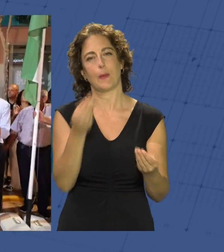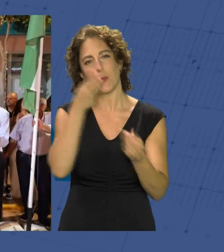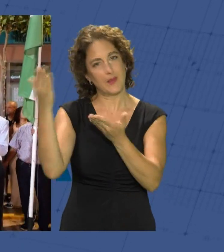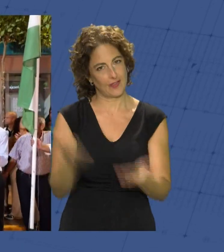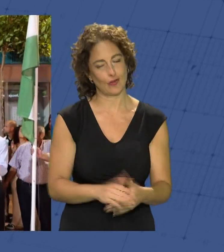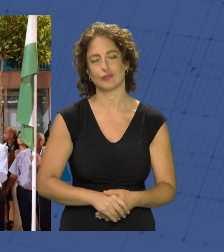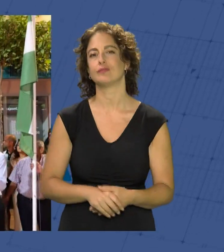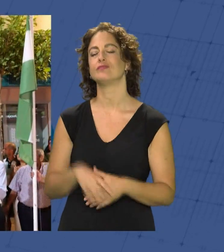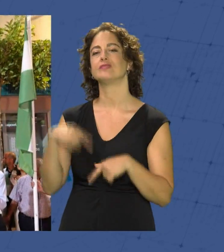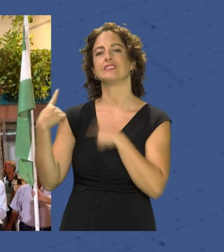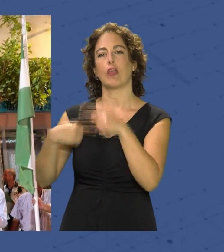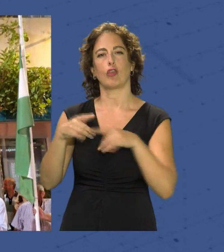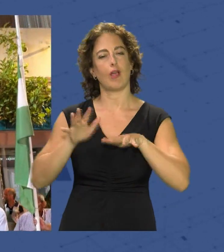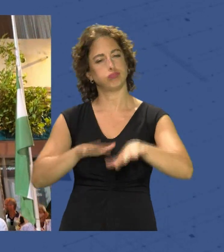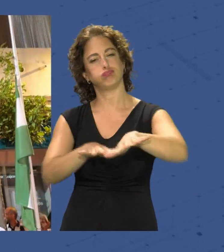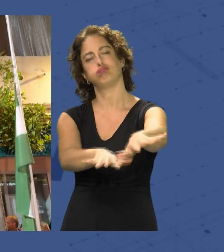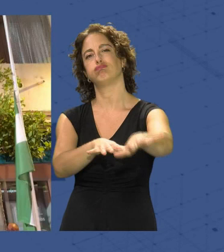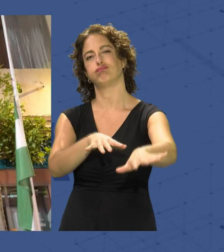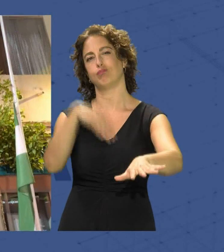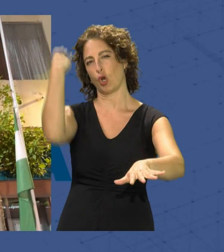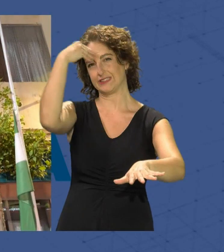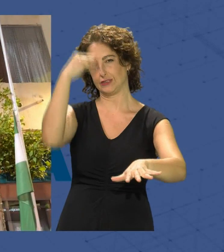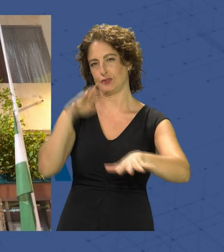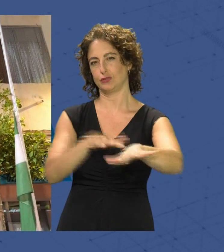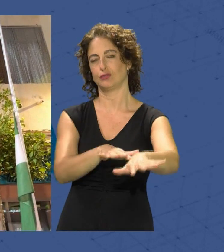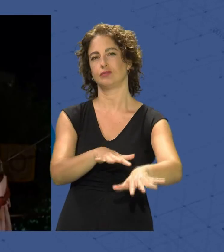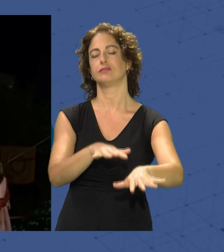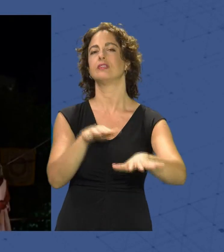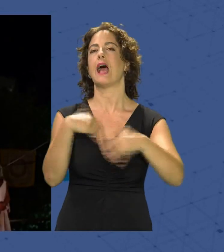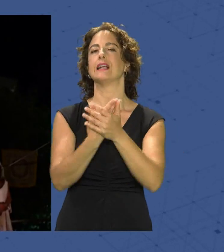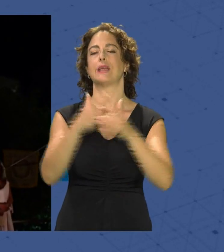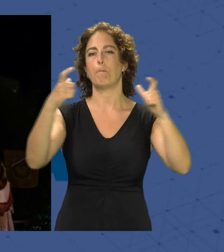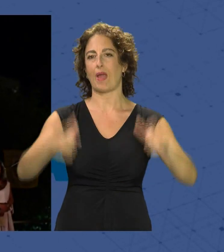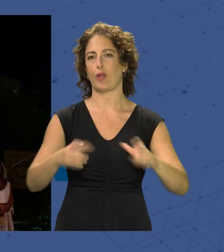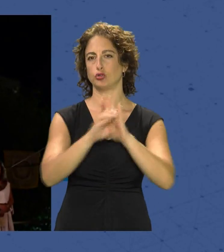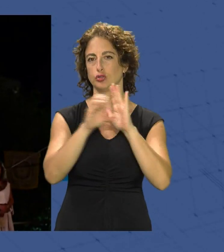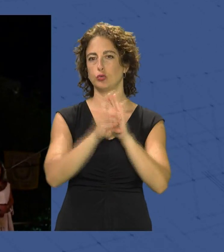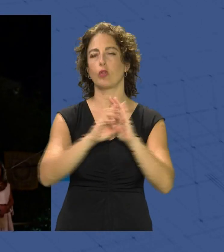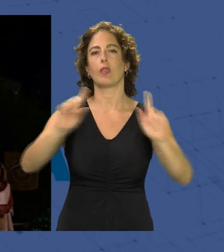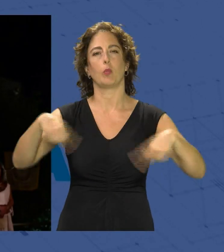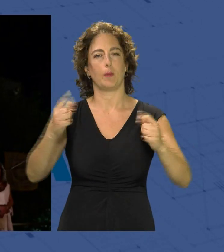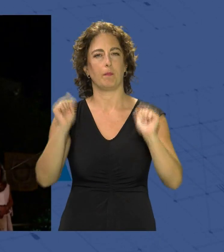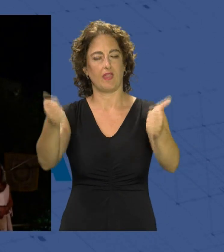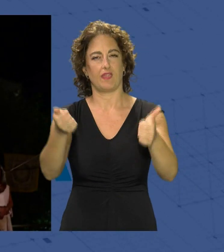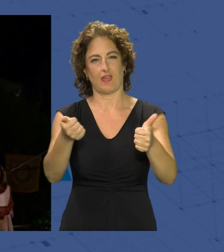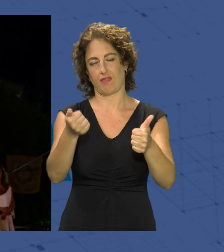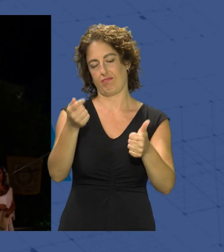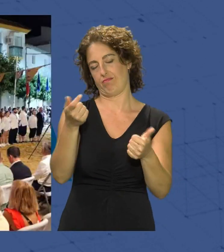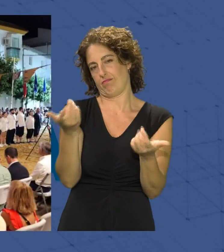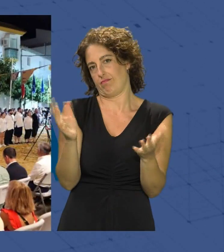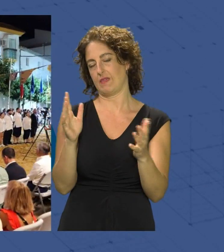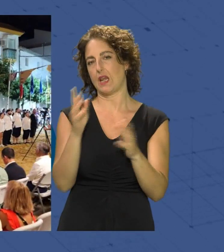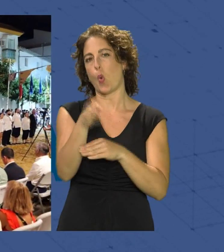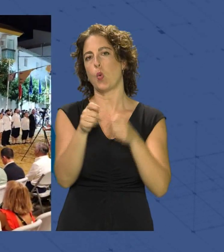tras el tradicional desfile de las tropas moriscas encabezadas por Abenumella hasta la Plaza de la Constitución comenzó la ceremonia inaugural de los Juegos Moriscos